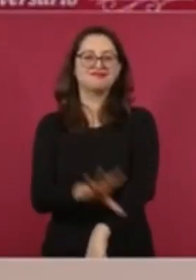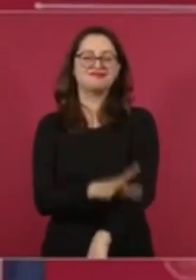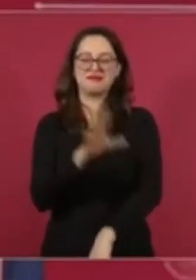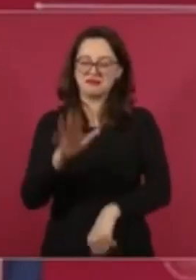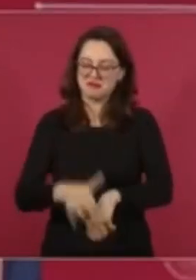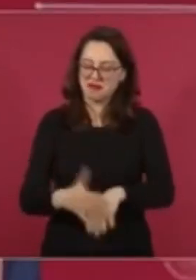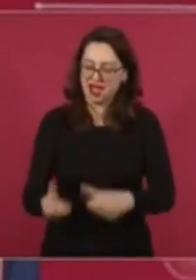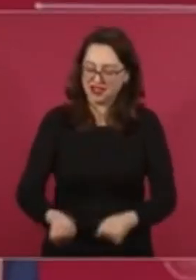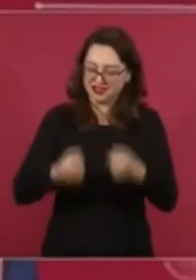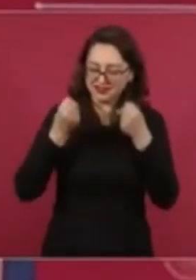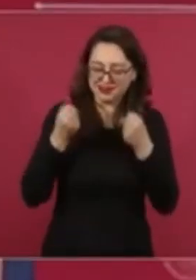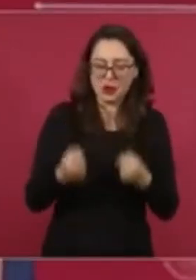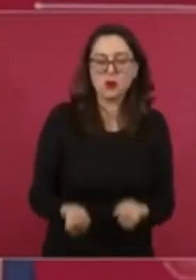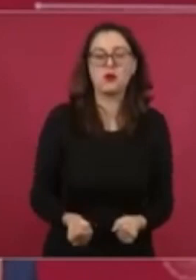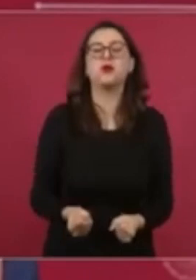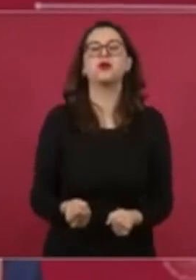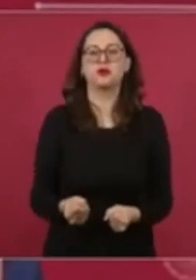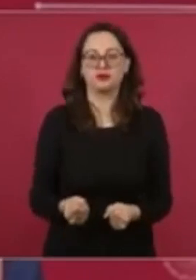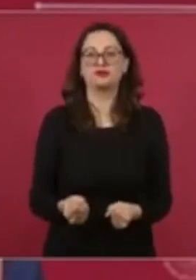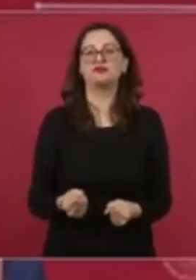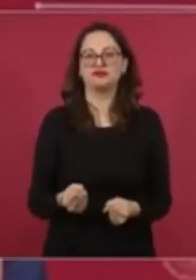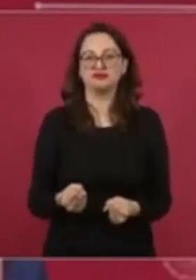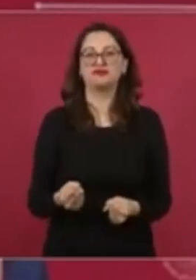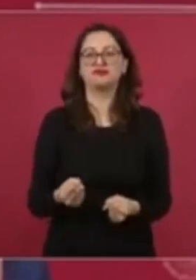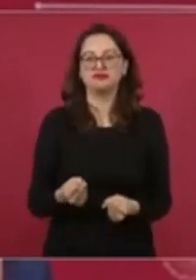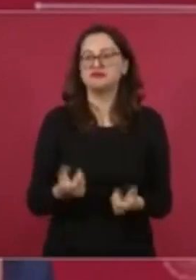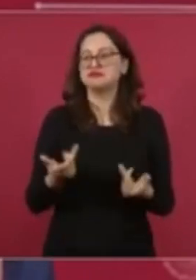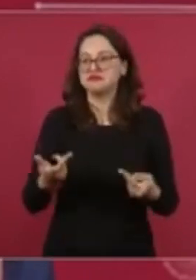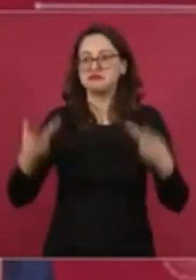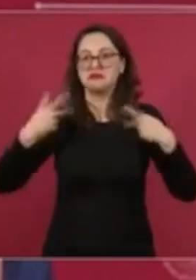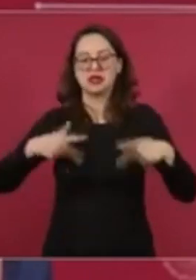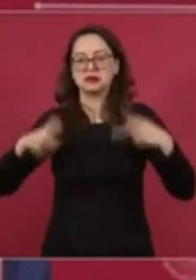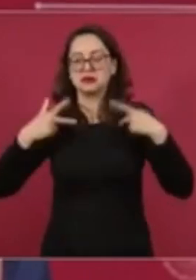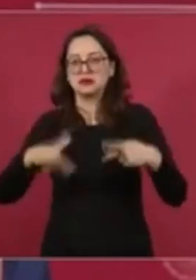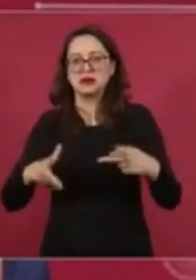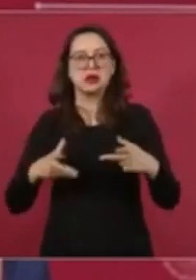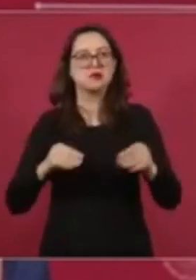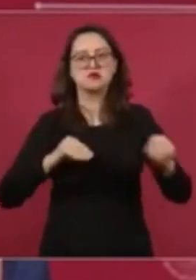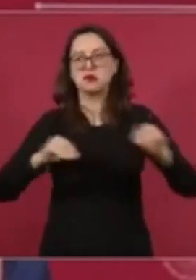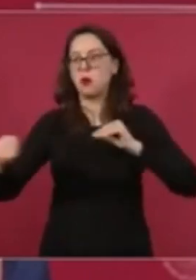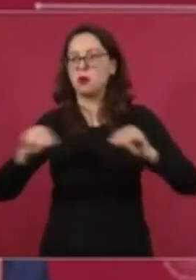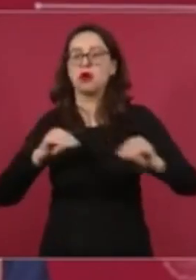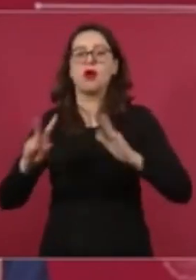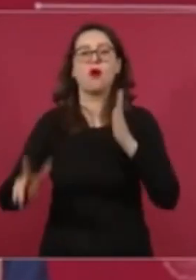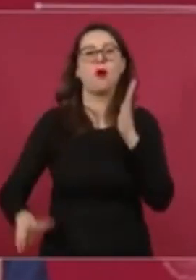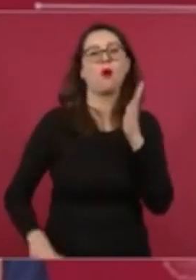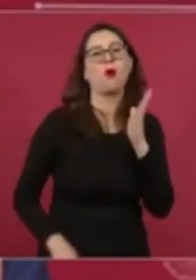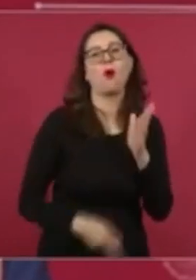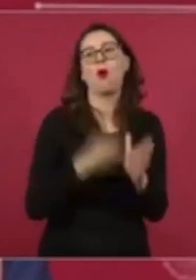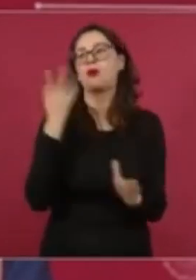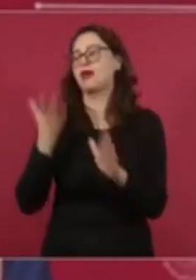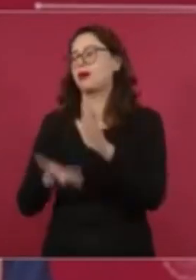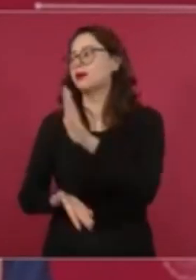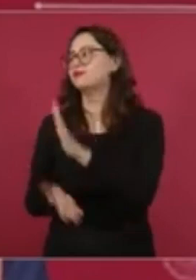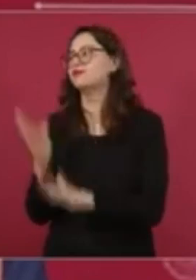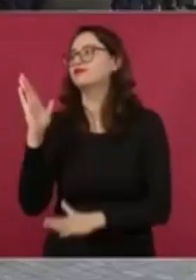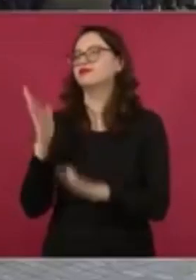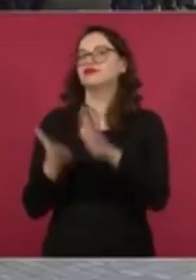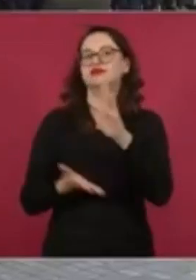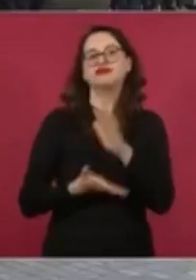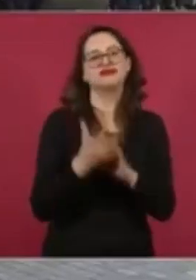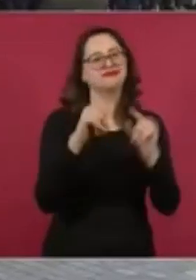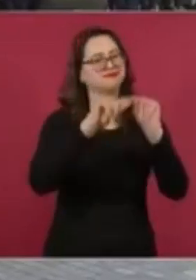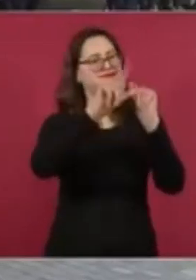movilidad de la población desde las principales ciudades de México hasta la